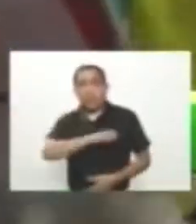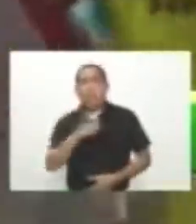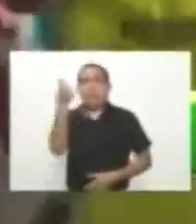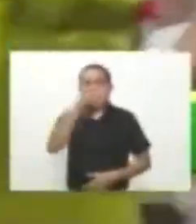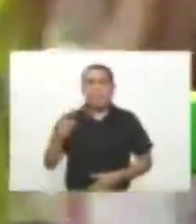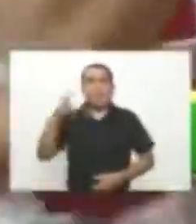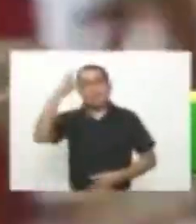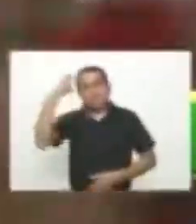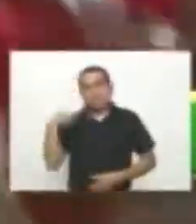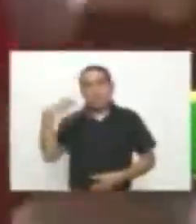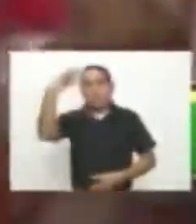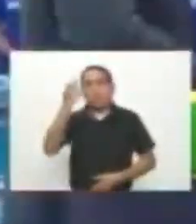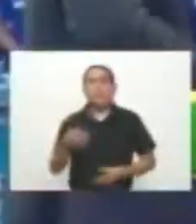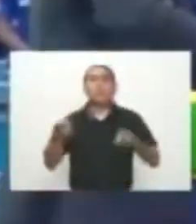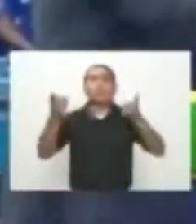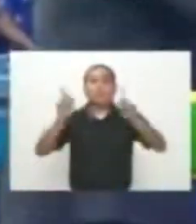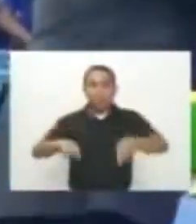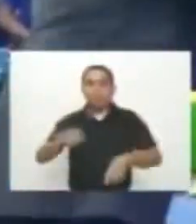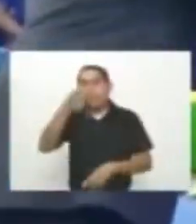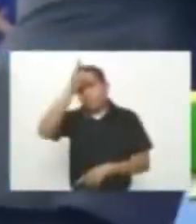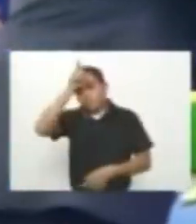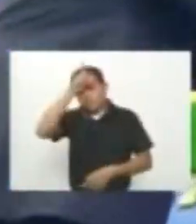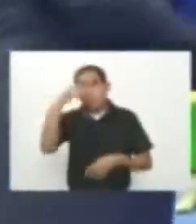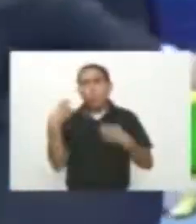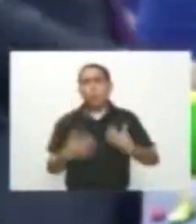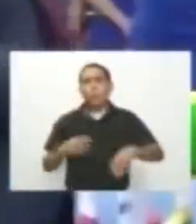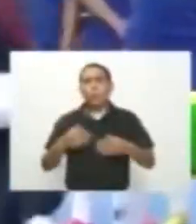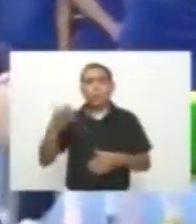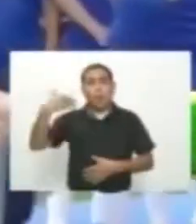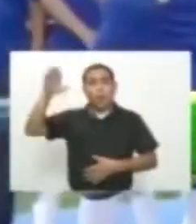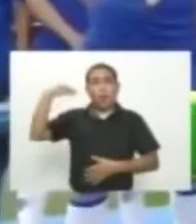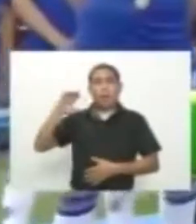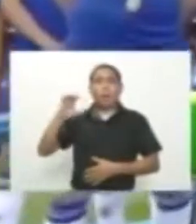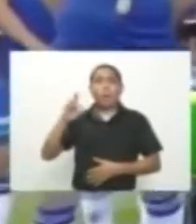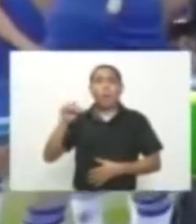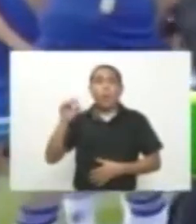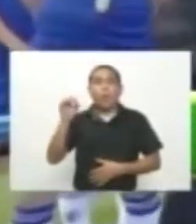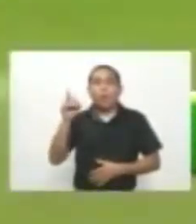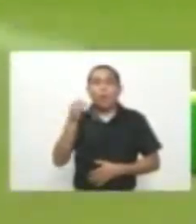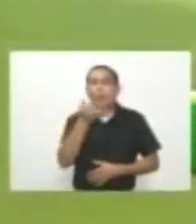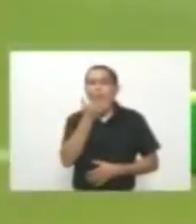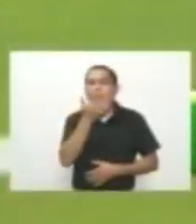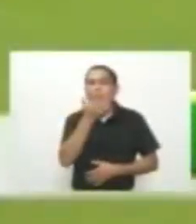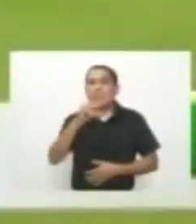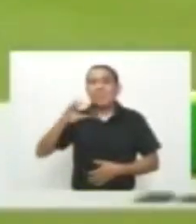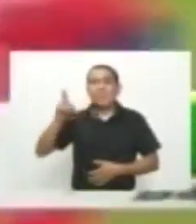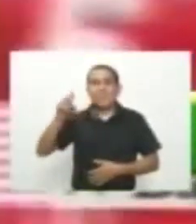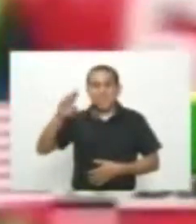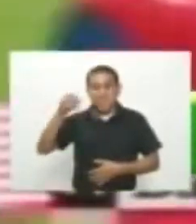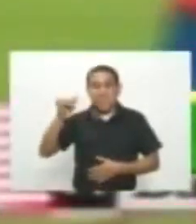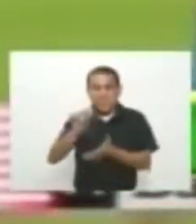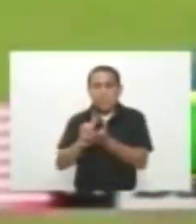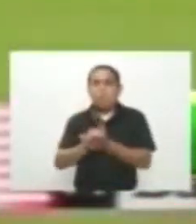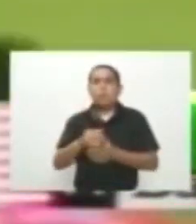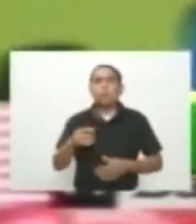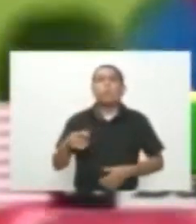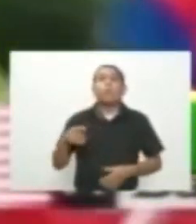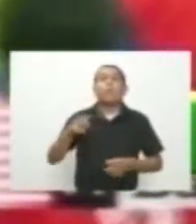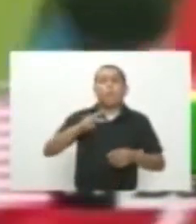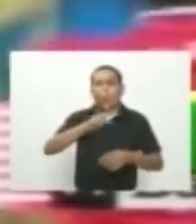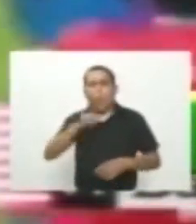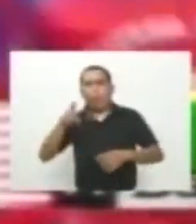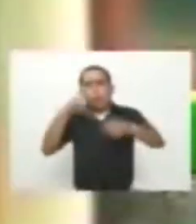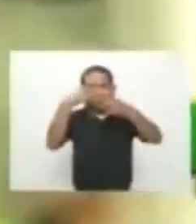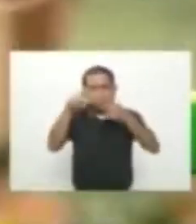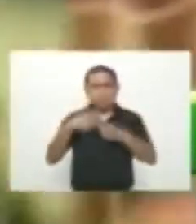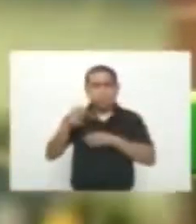Alemania, Francia E Inglaterra Antes Lo fueron cuadrado Con el Chelsea En 2015 El tren Valencia Con el Bayern Munich En